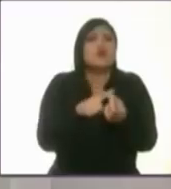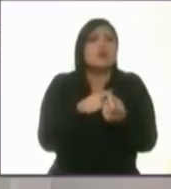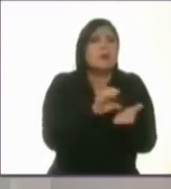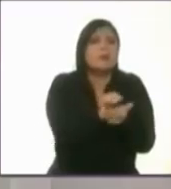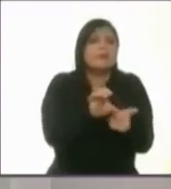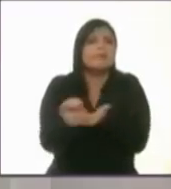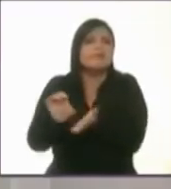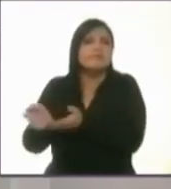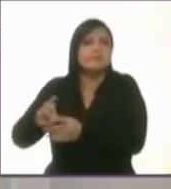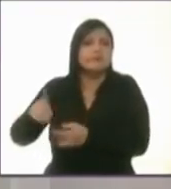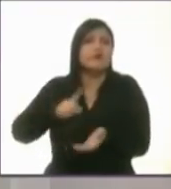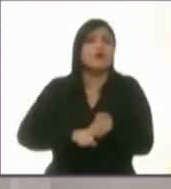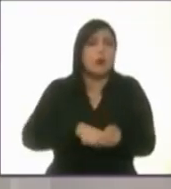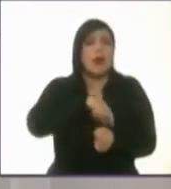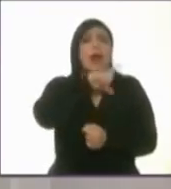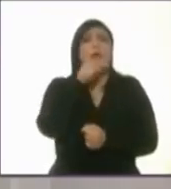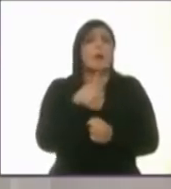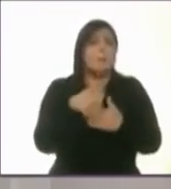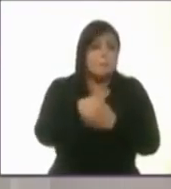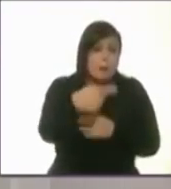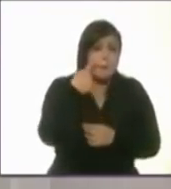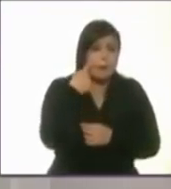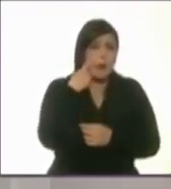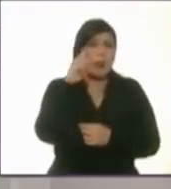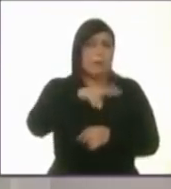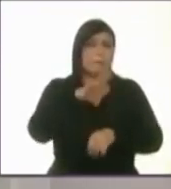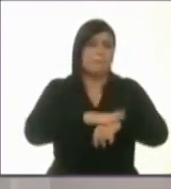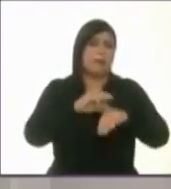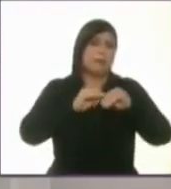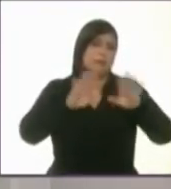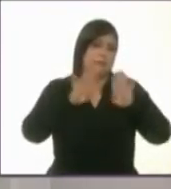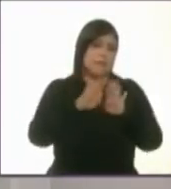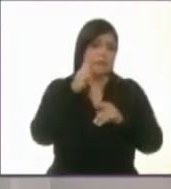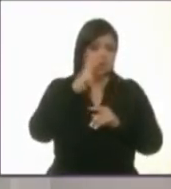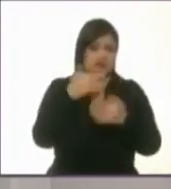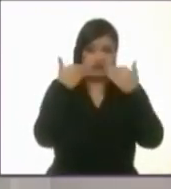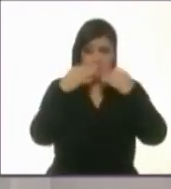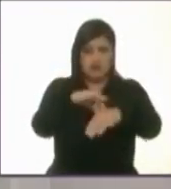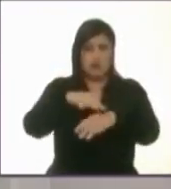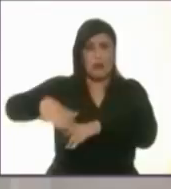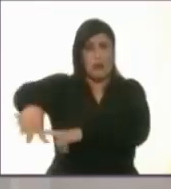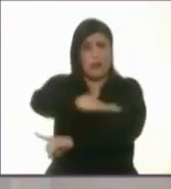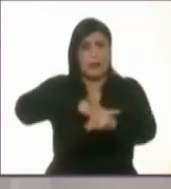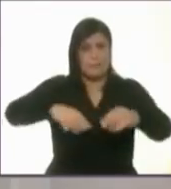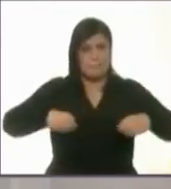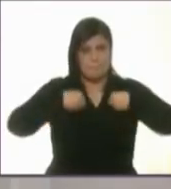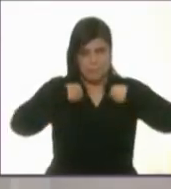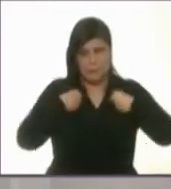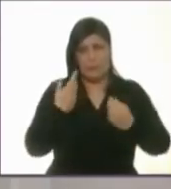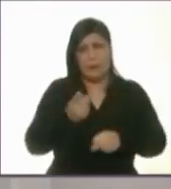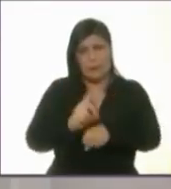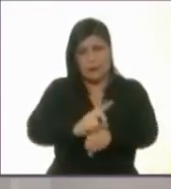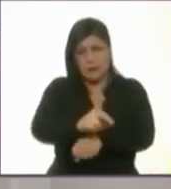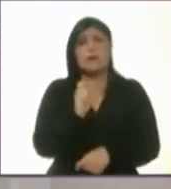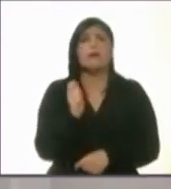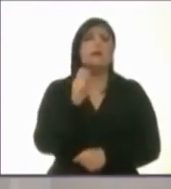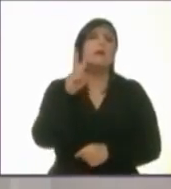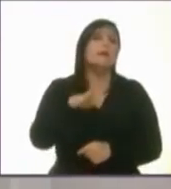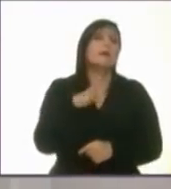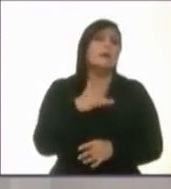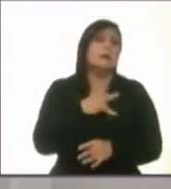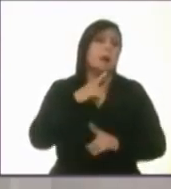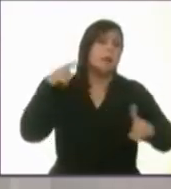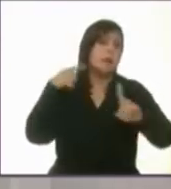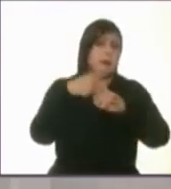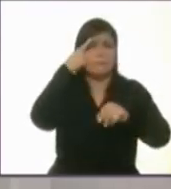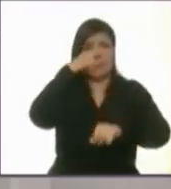verlos próximamente vistos en nuestra vida cotidiana. Concretamente le pregunto, en materia de transparencia y